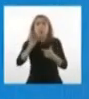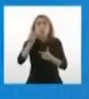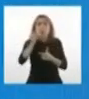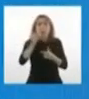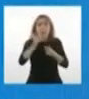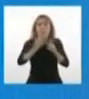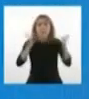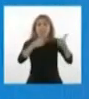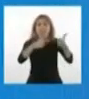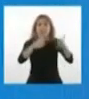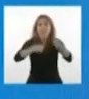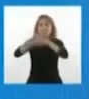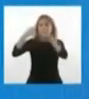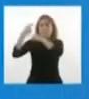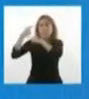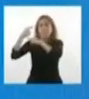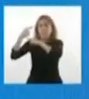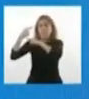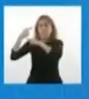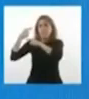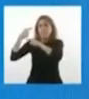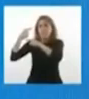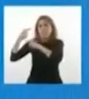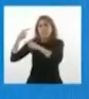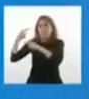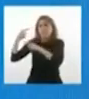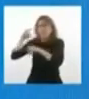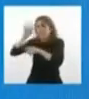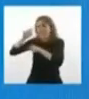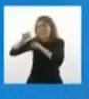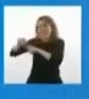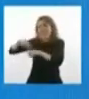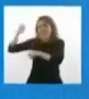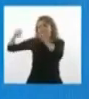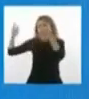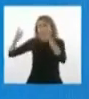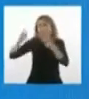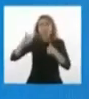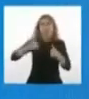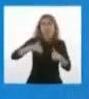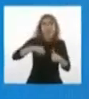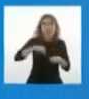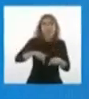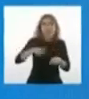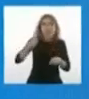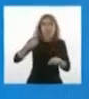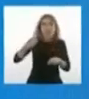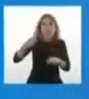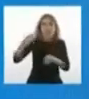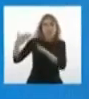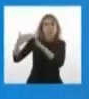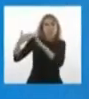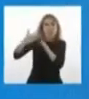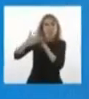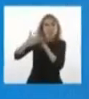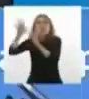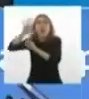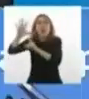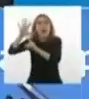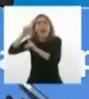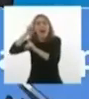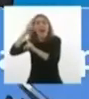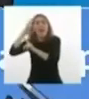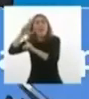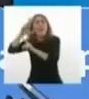decir bien, citó mal, se acuerda de la cita, pero le citó lo que le conviene. Le fue como en feria, como se lo merece, además. Porque